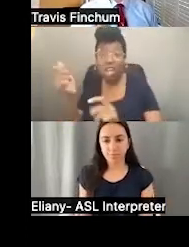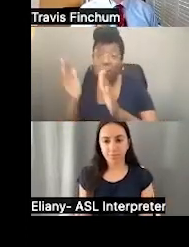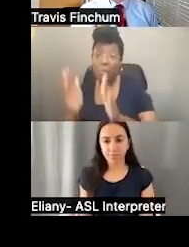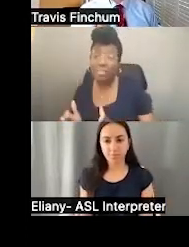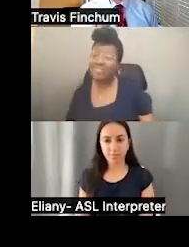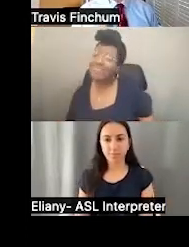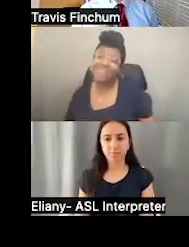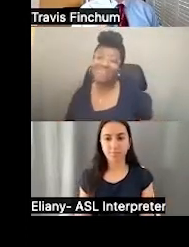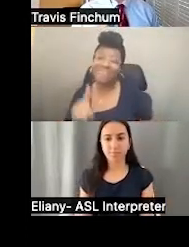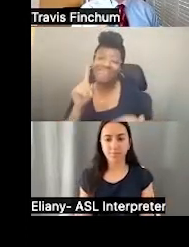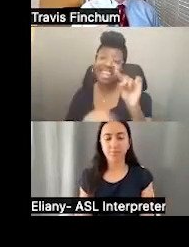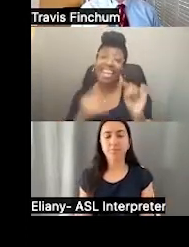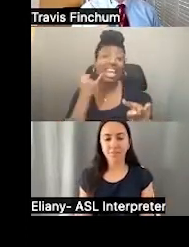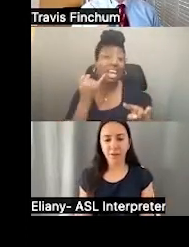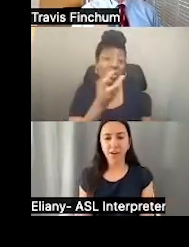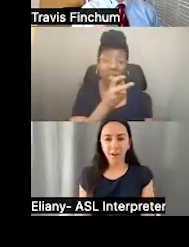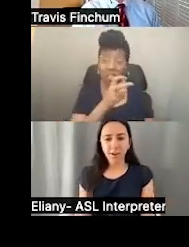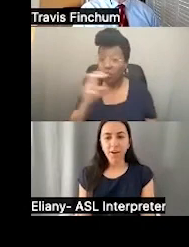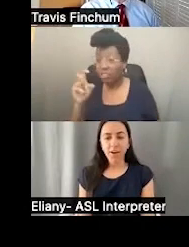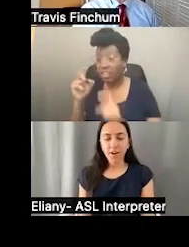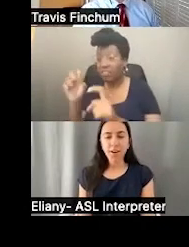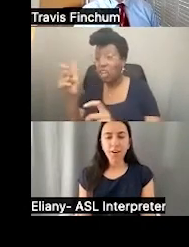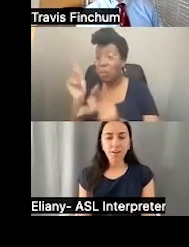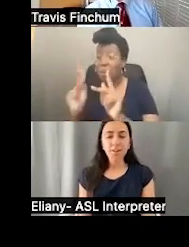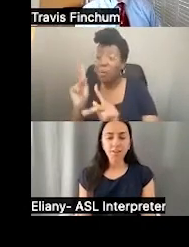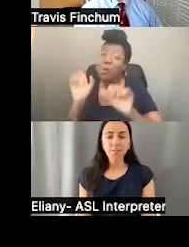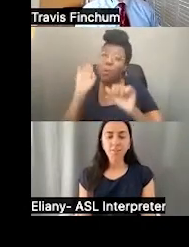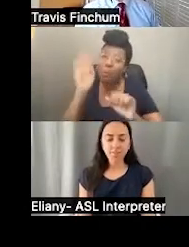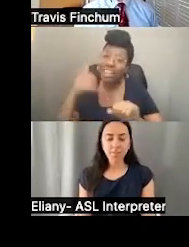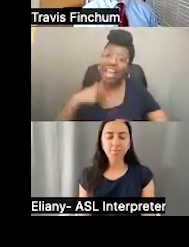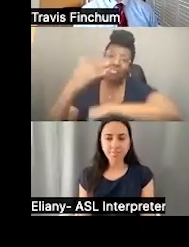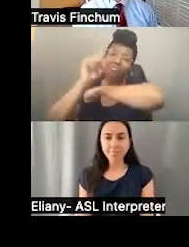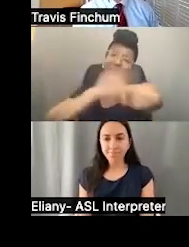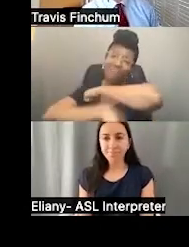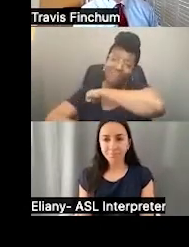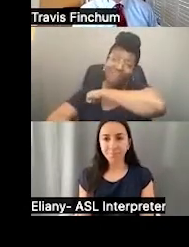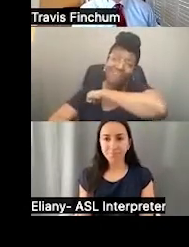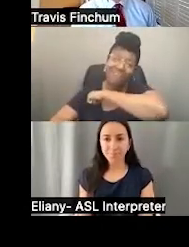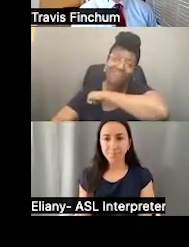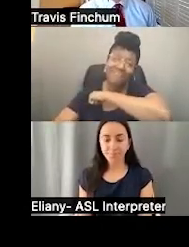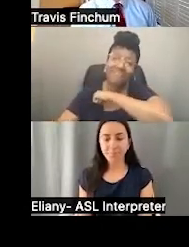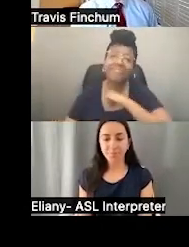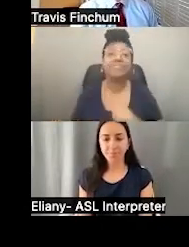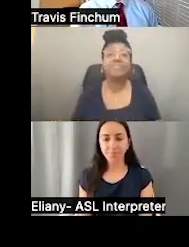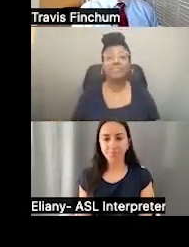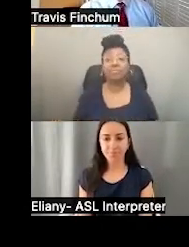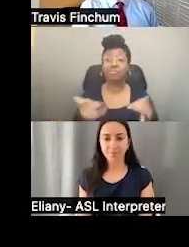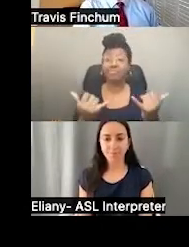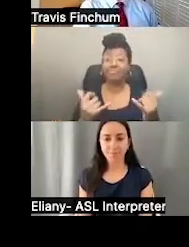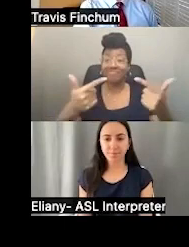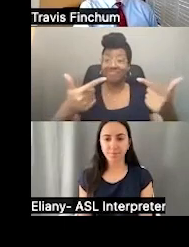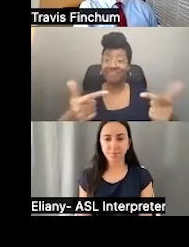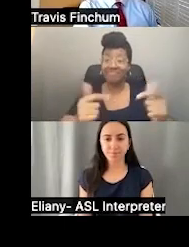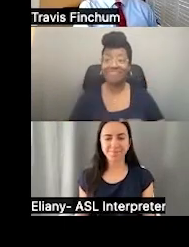Por lo menos no puedes, a menos que nos pagues de vuelta el Medicaid. Entonces, Medicaid tiene un embargo en contra de estos